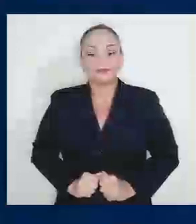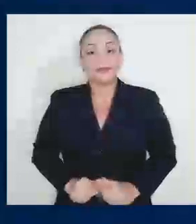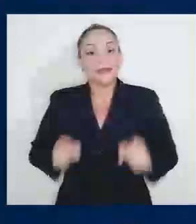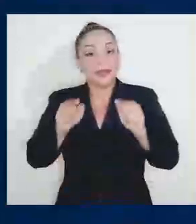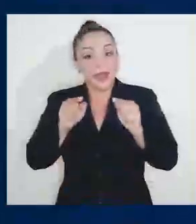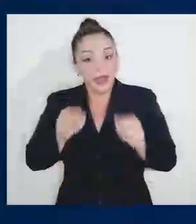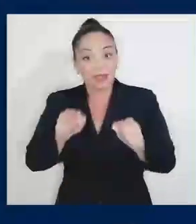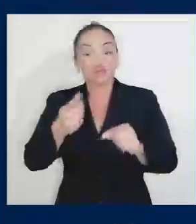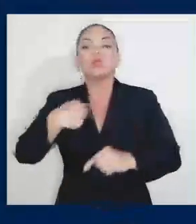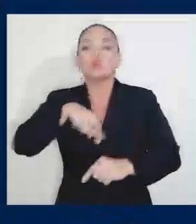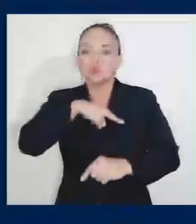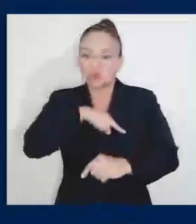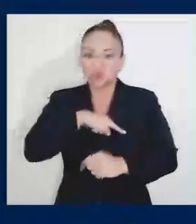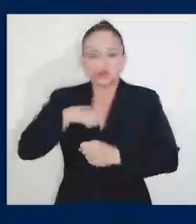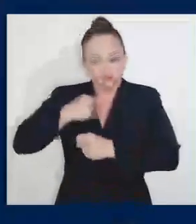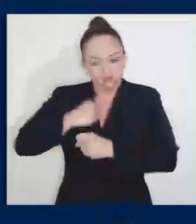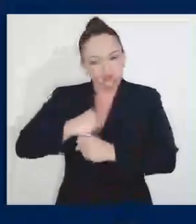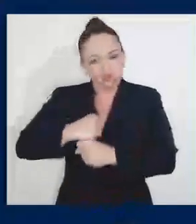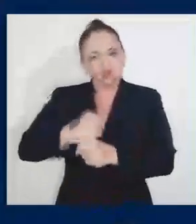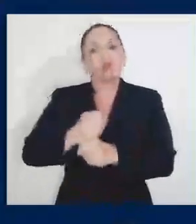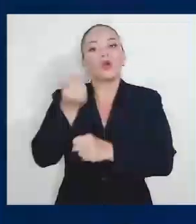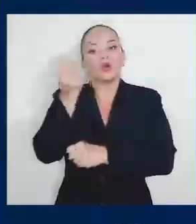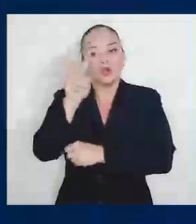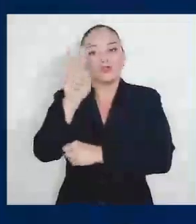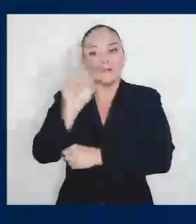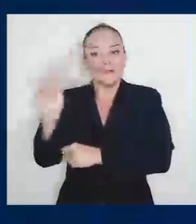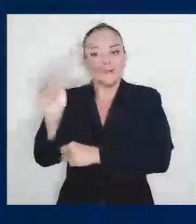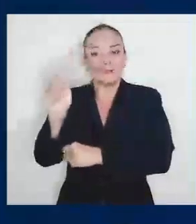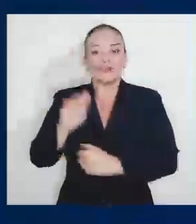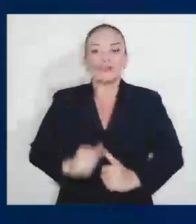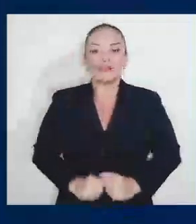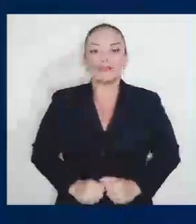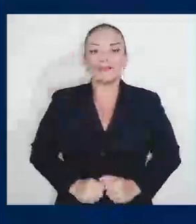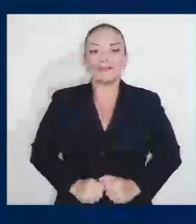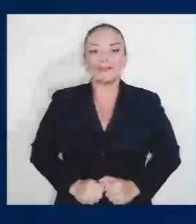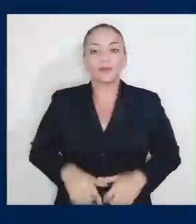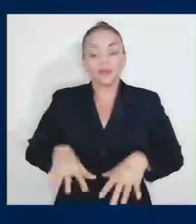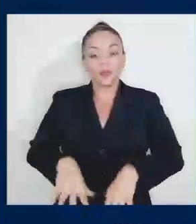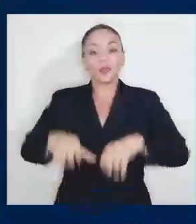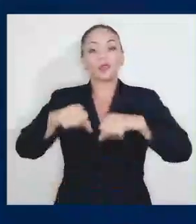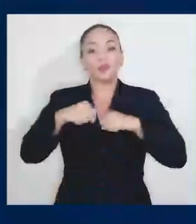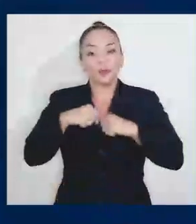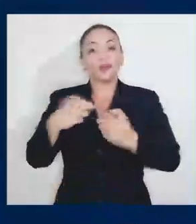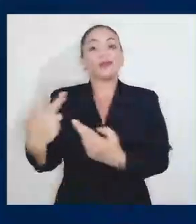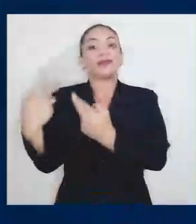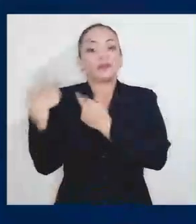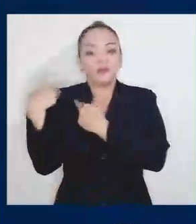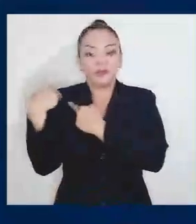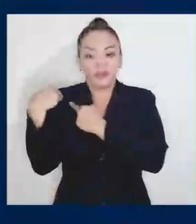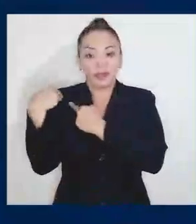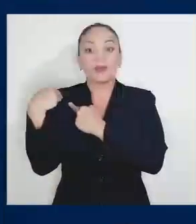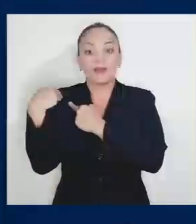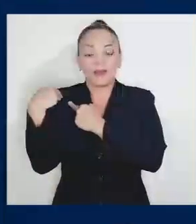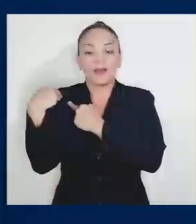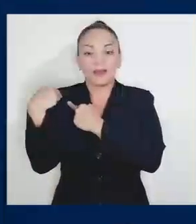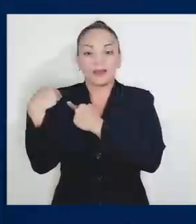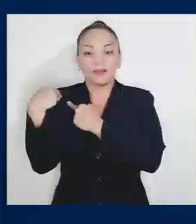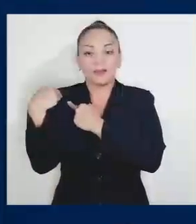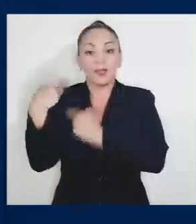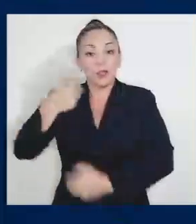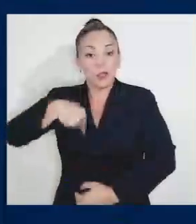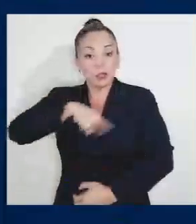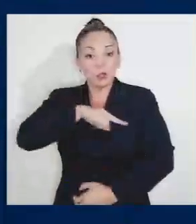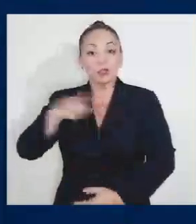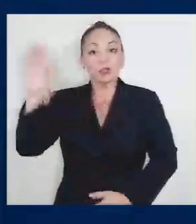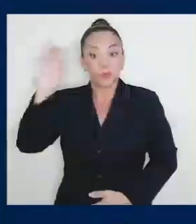estado haciendo durante los últimos 12 meses, asumir nuestra responsabilidad, y tal como le prometimos,